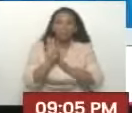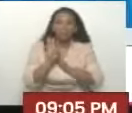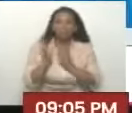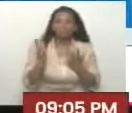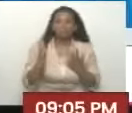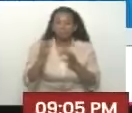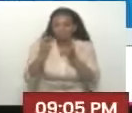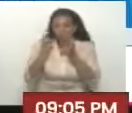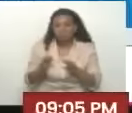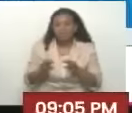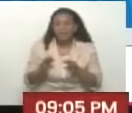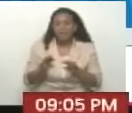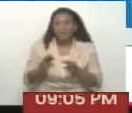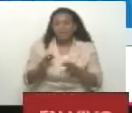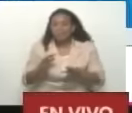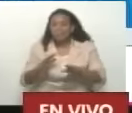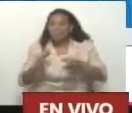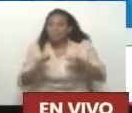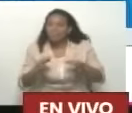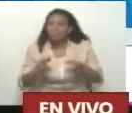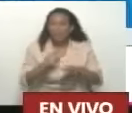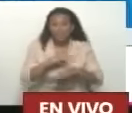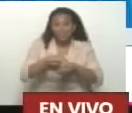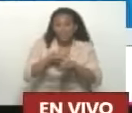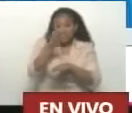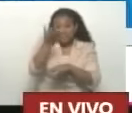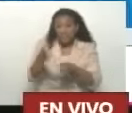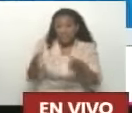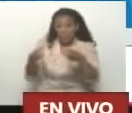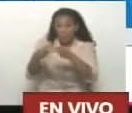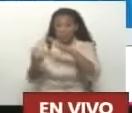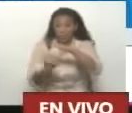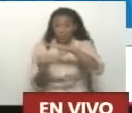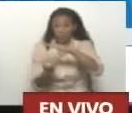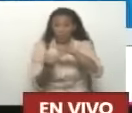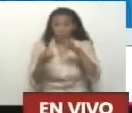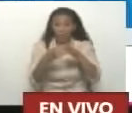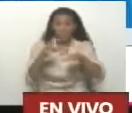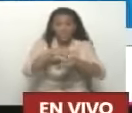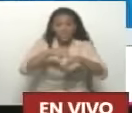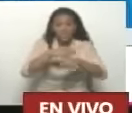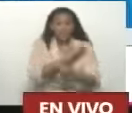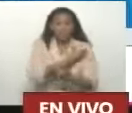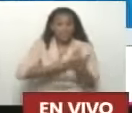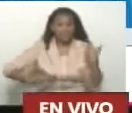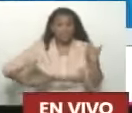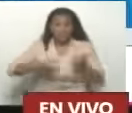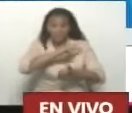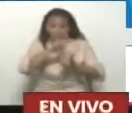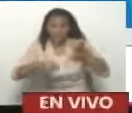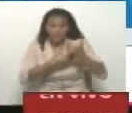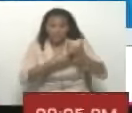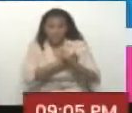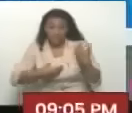Igualmente entonces, para el Ministerio de la Presidencia de la República,